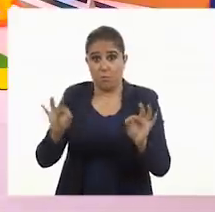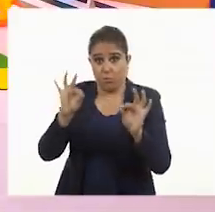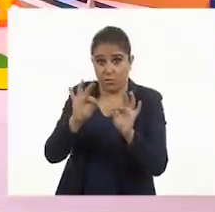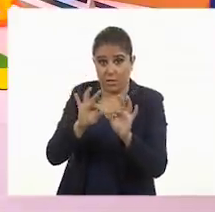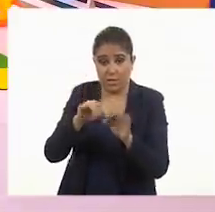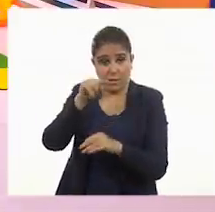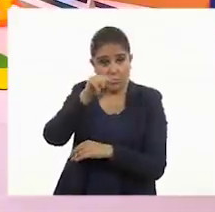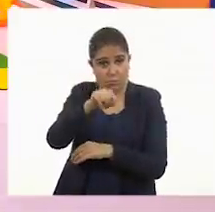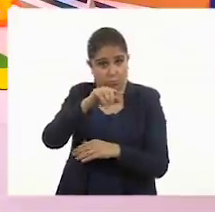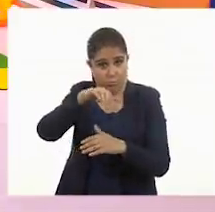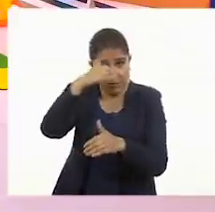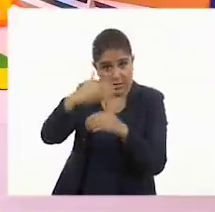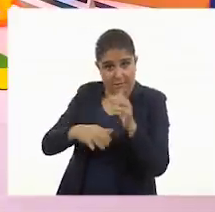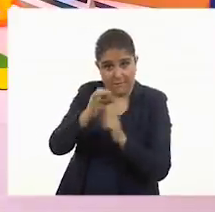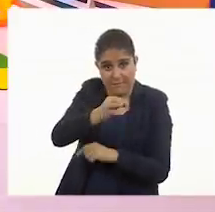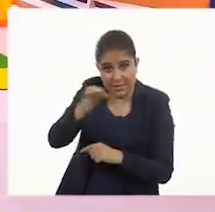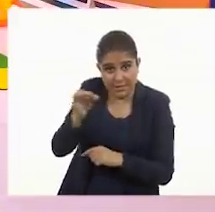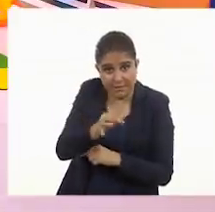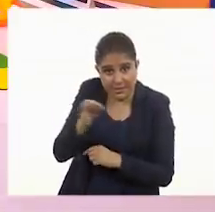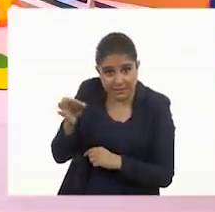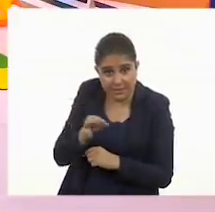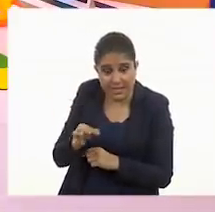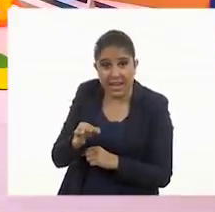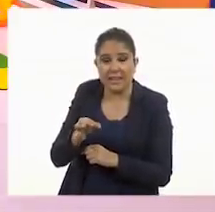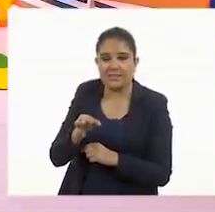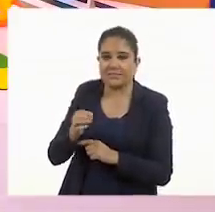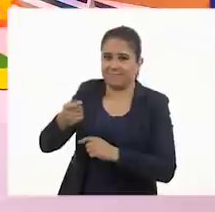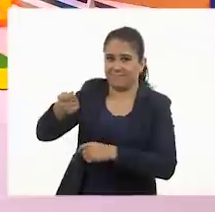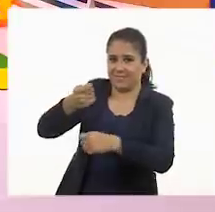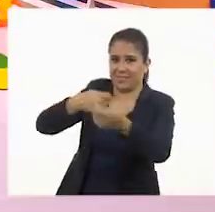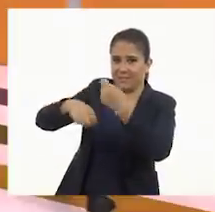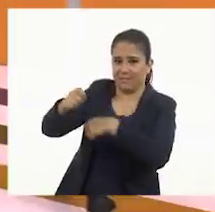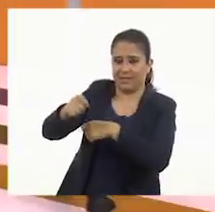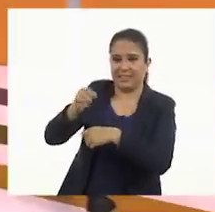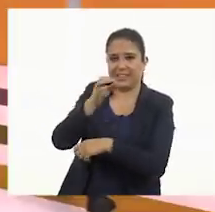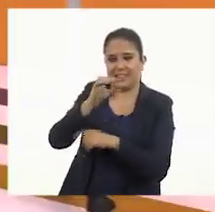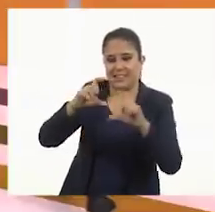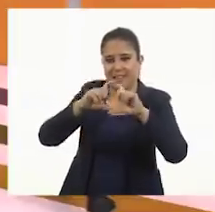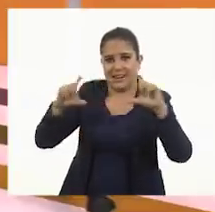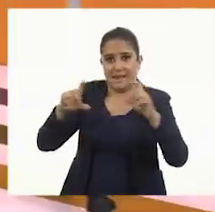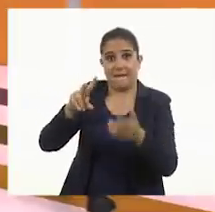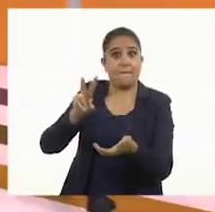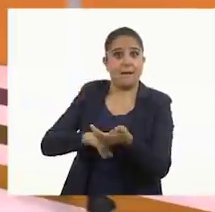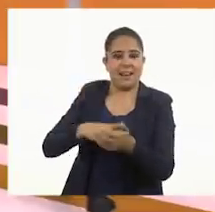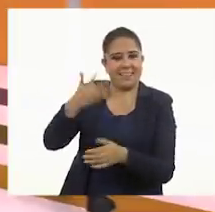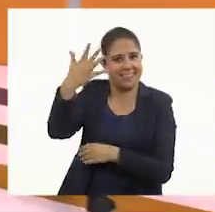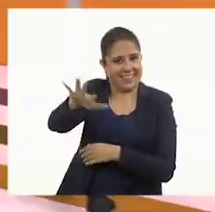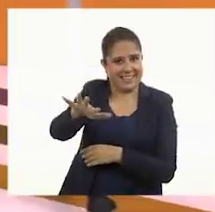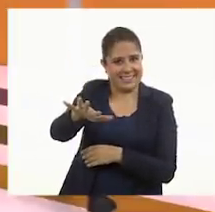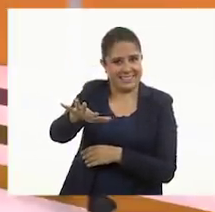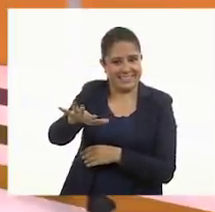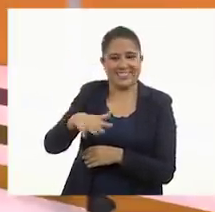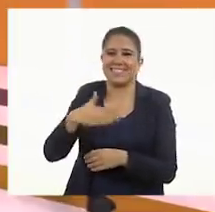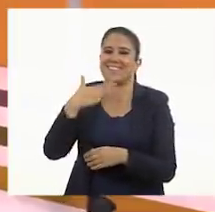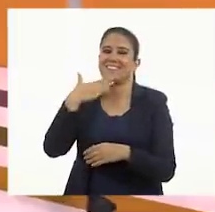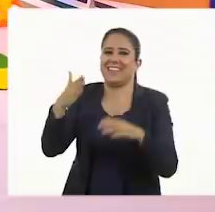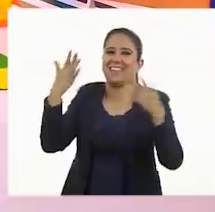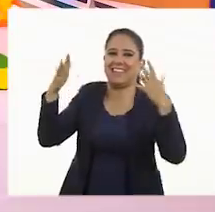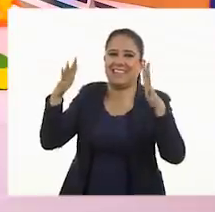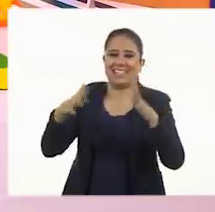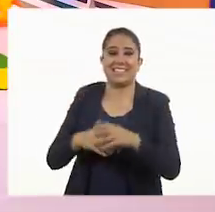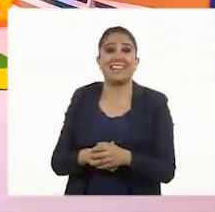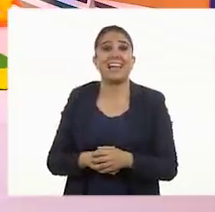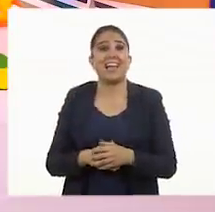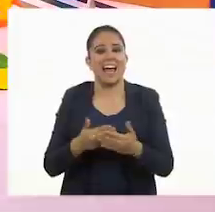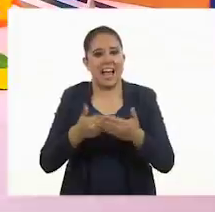completes un tablero con diez fichitas, lo intercambias por una tarjeta que equivale a diez. Bien, pues vámonos